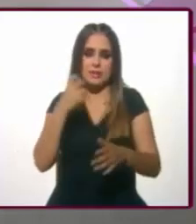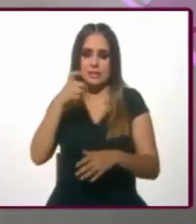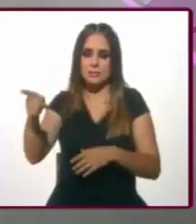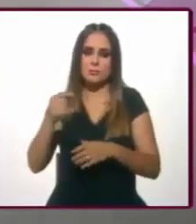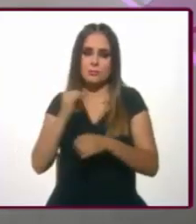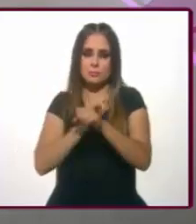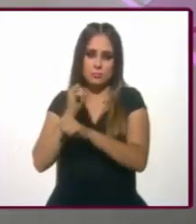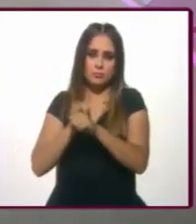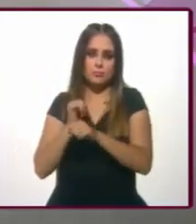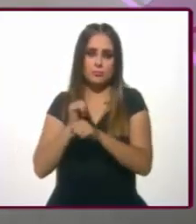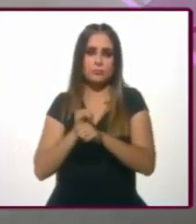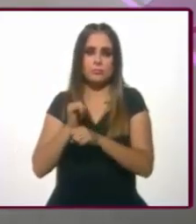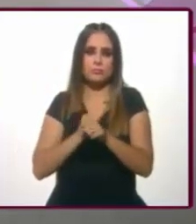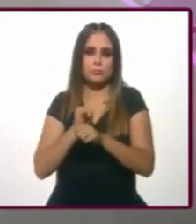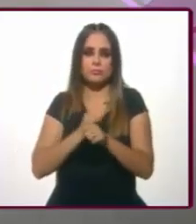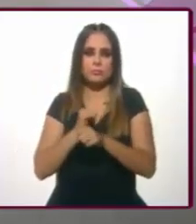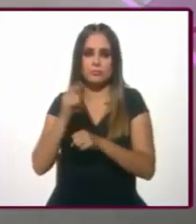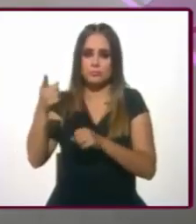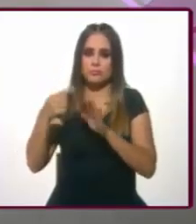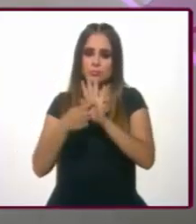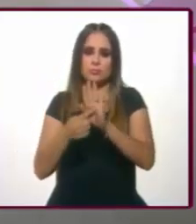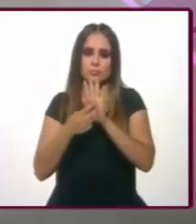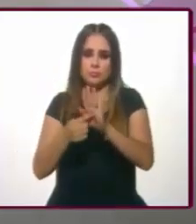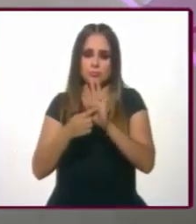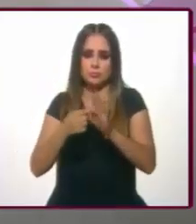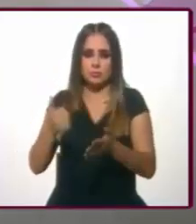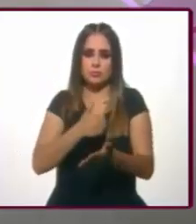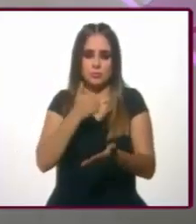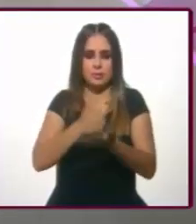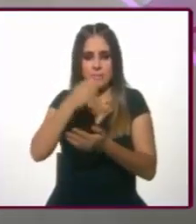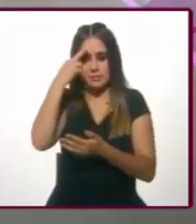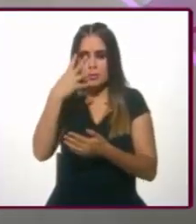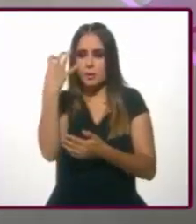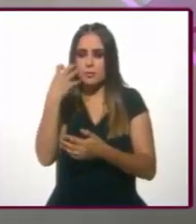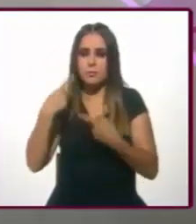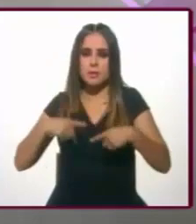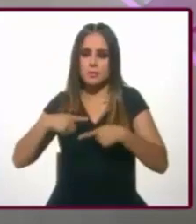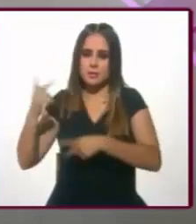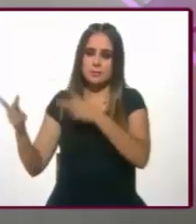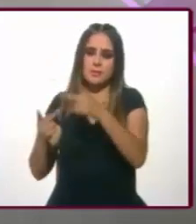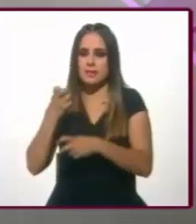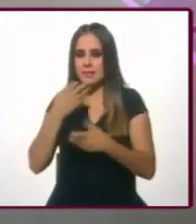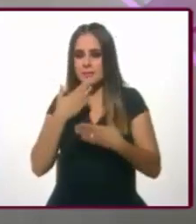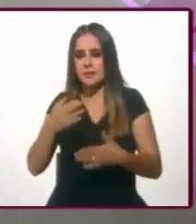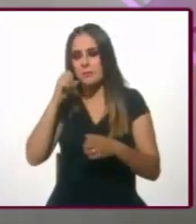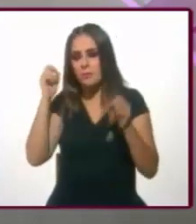parametría. 400 casos los que presentan Así es, para la Ciudad de México. esta ocasión. Gracias, Paco. vemos la próxima semana. Gracias, Lupita.